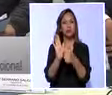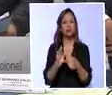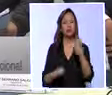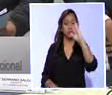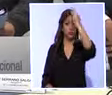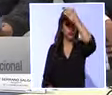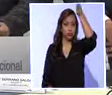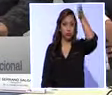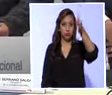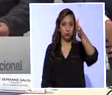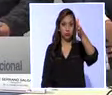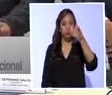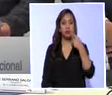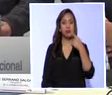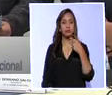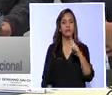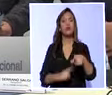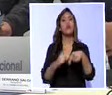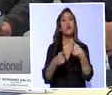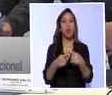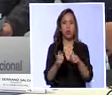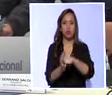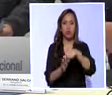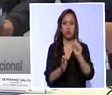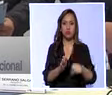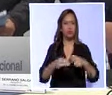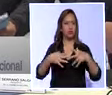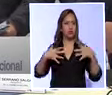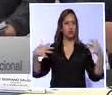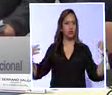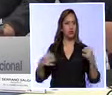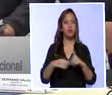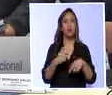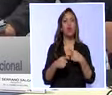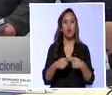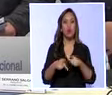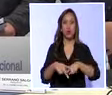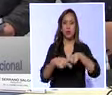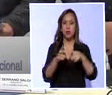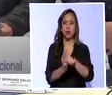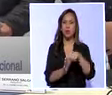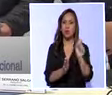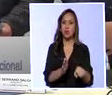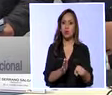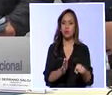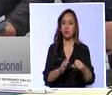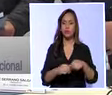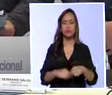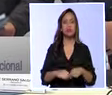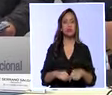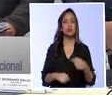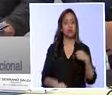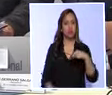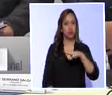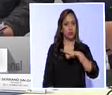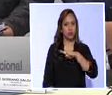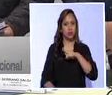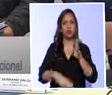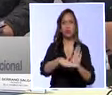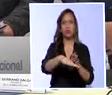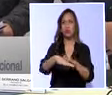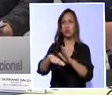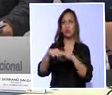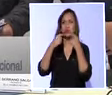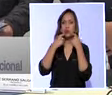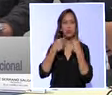Serrano adelantó el día y la hora que sesionará el Pleno de la Asamblea para iniciar con el juicio político. Procederemos a convocar